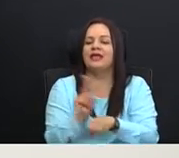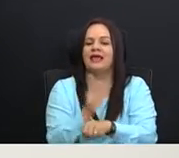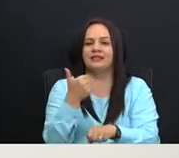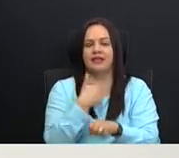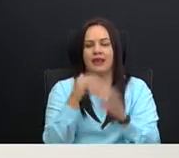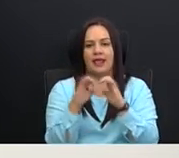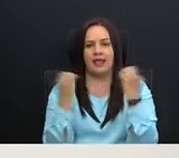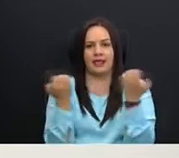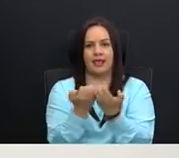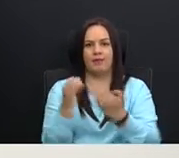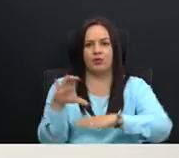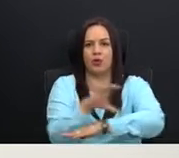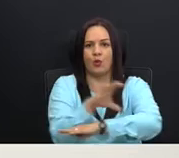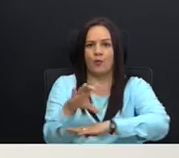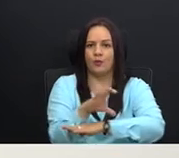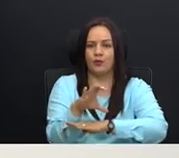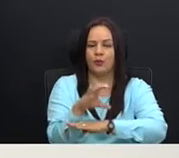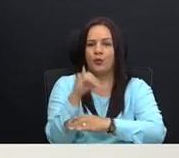cierro comillas.